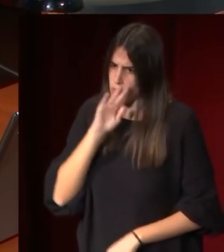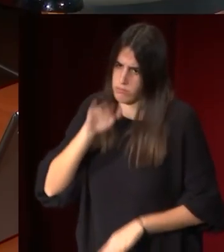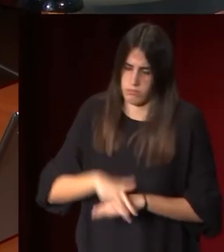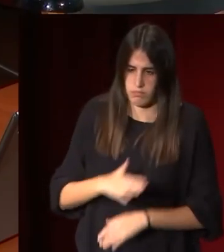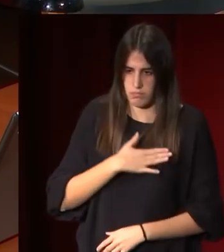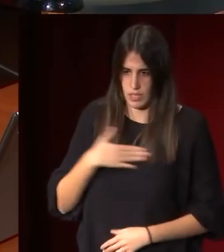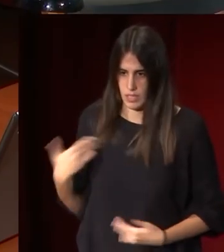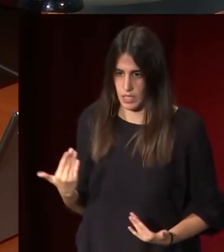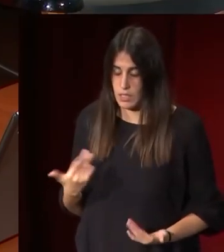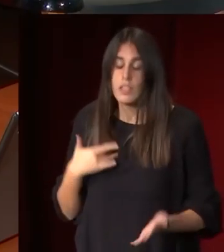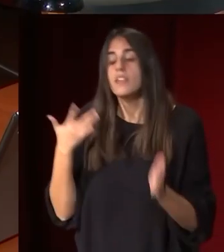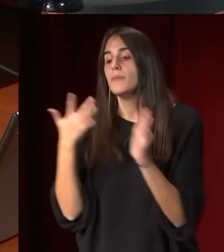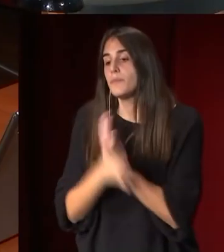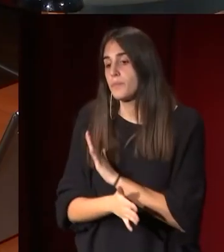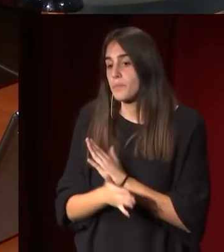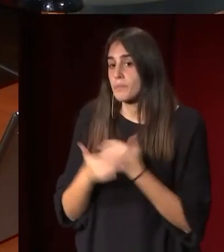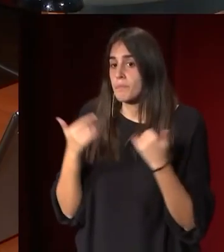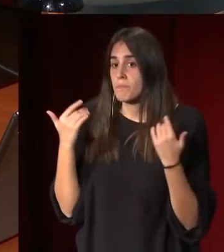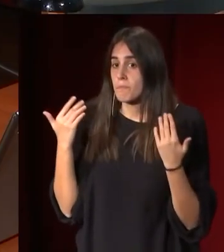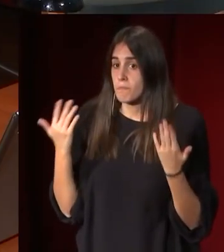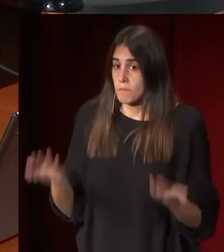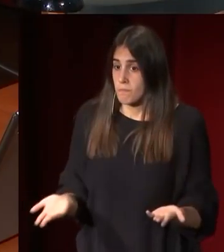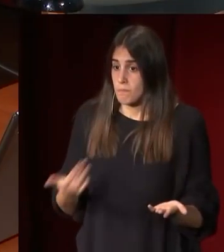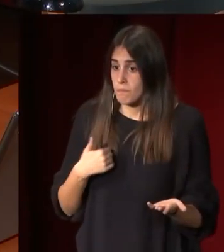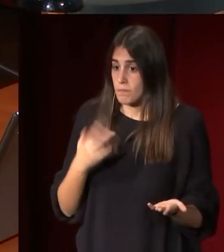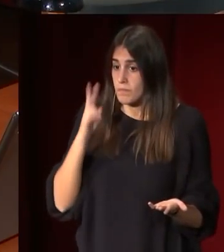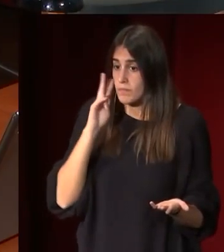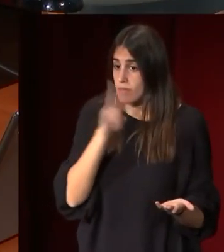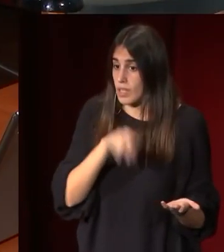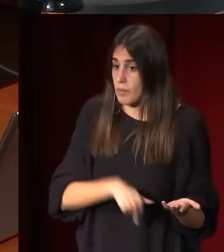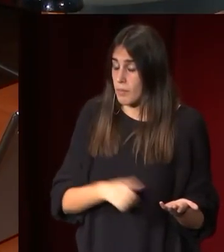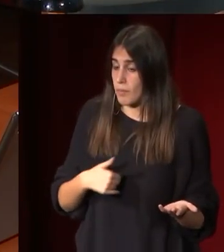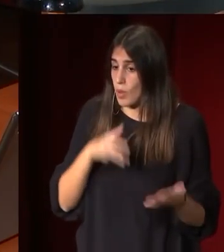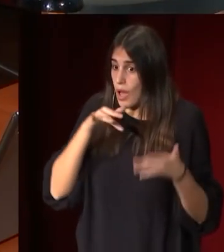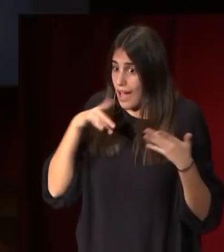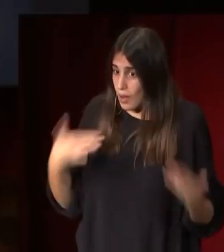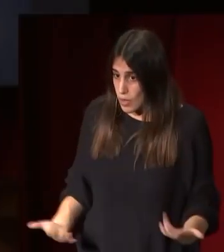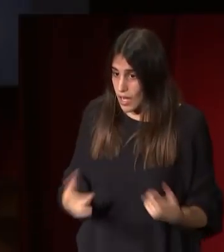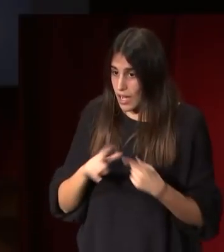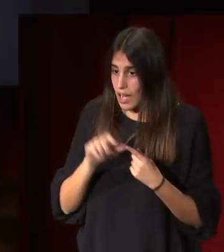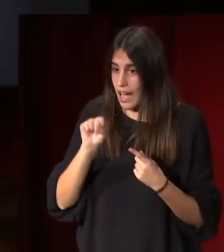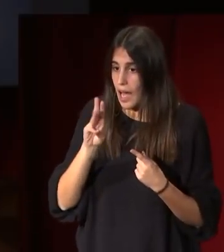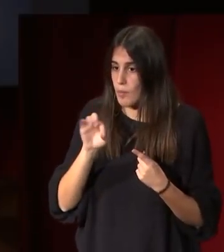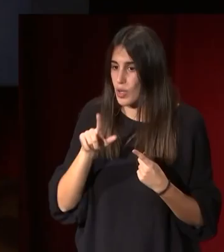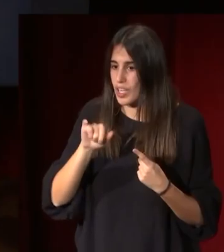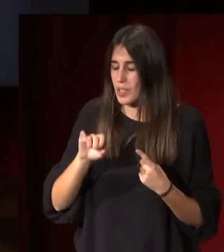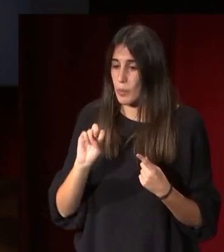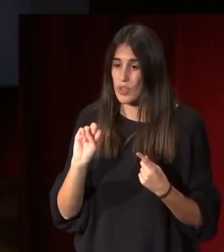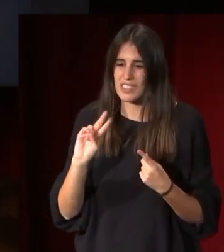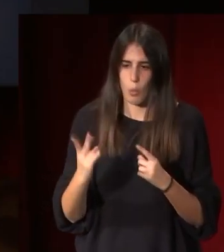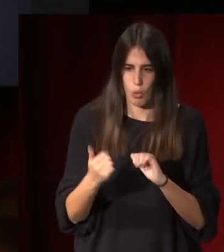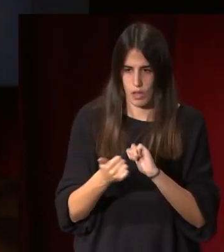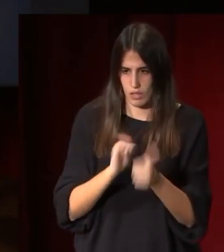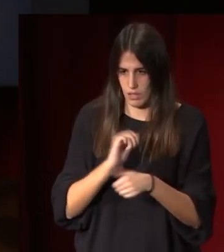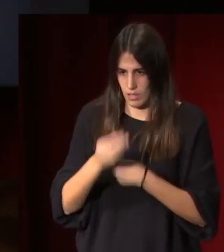con ello de manera que el Prado hoy tiene el Apolino pero tiene la segunda versión la segunda